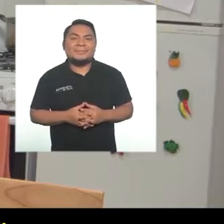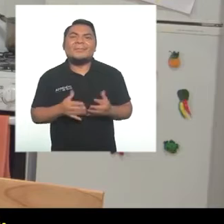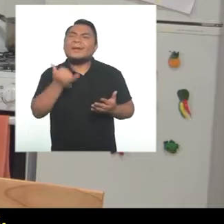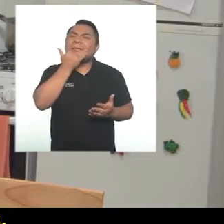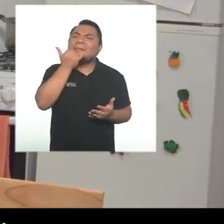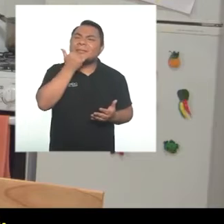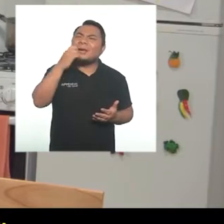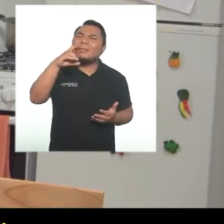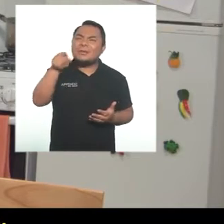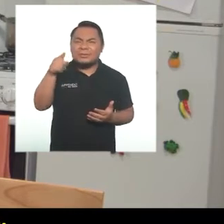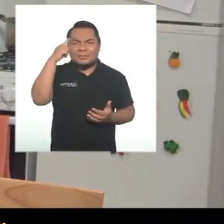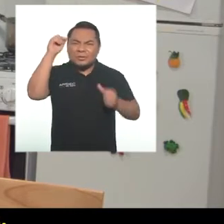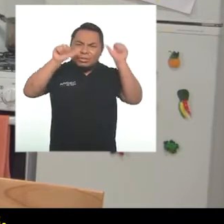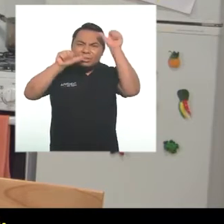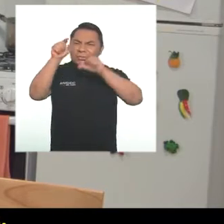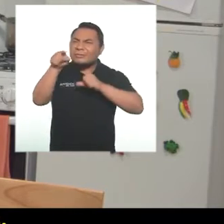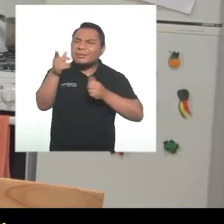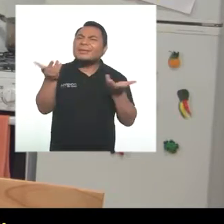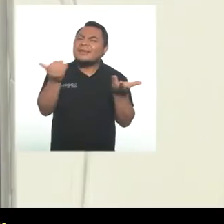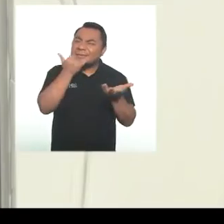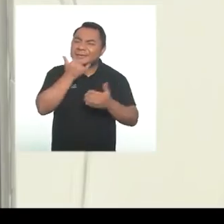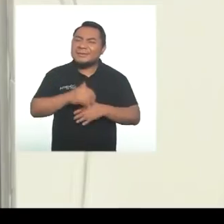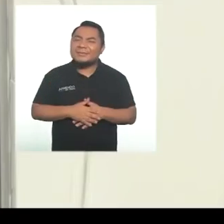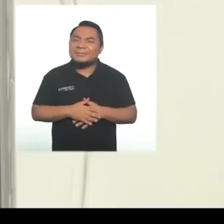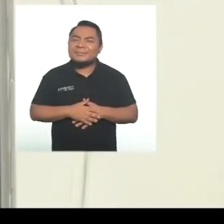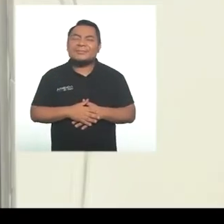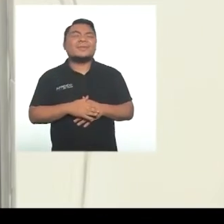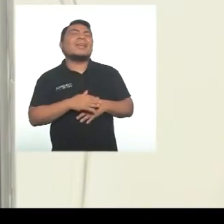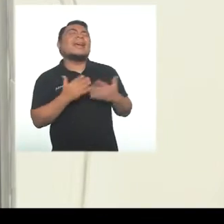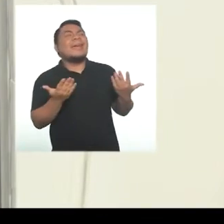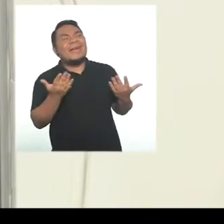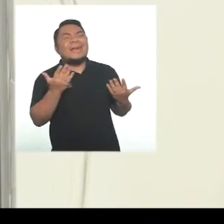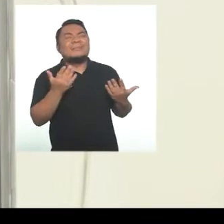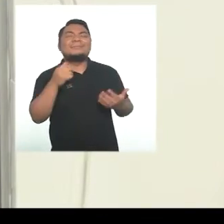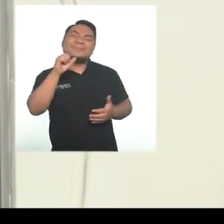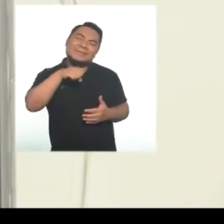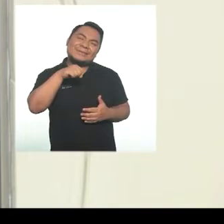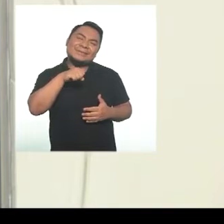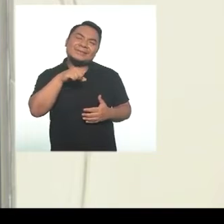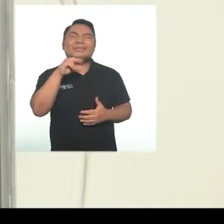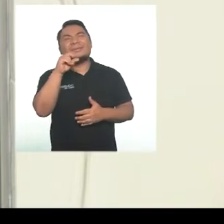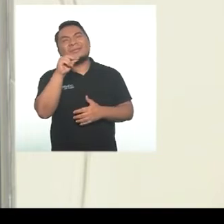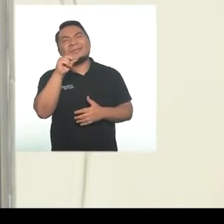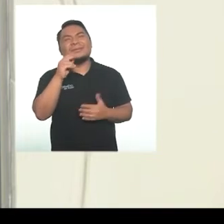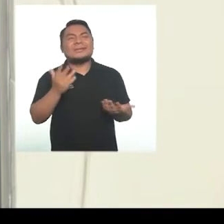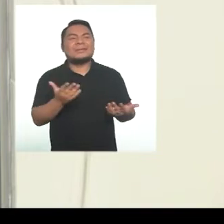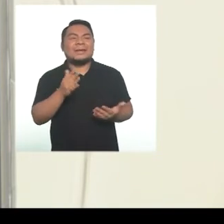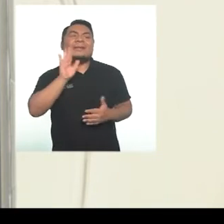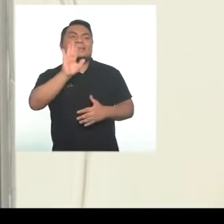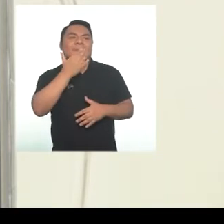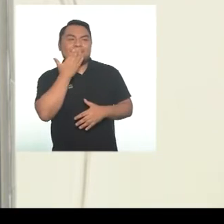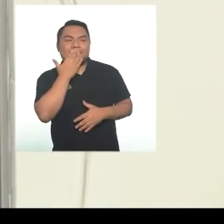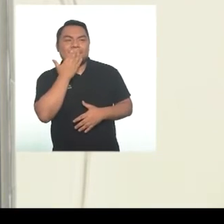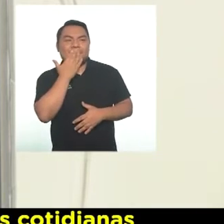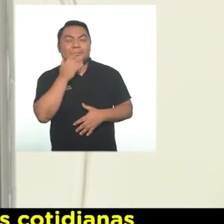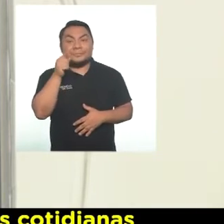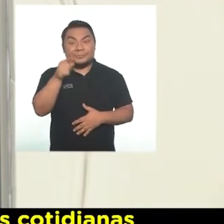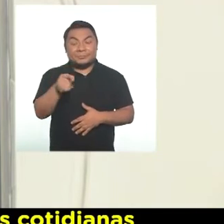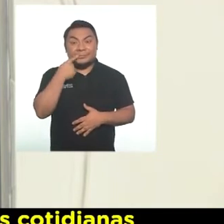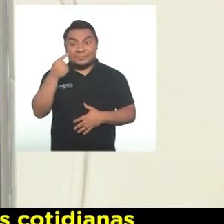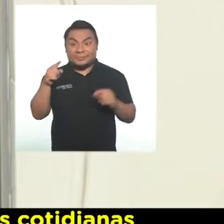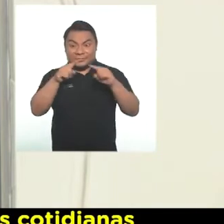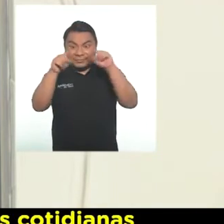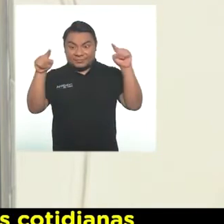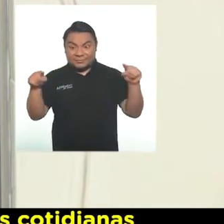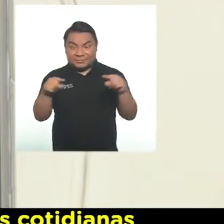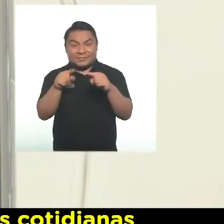¿Qué pasa, Pedrito? Te veo con dudas. No, no, sí, sí. No, a ver, a ver, ese